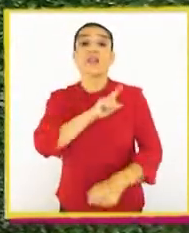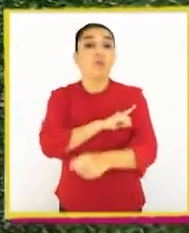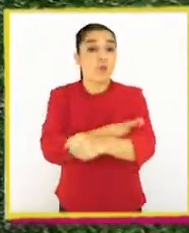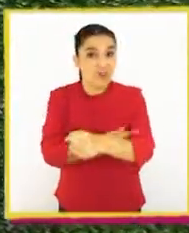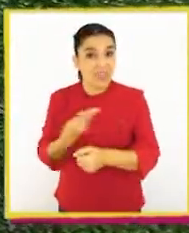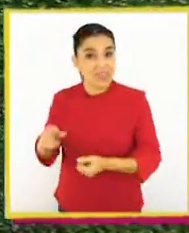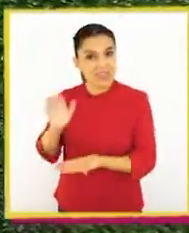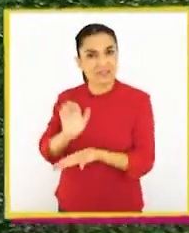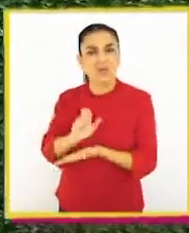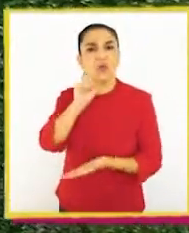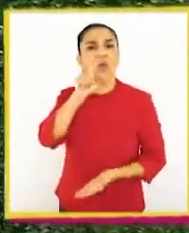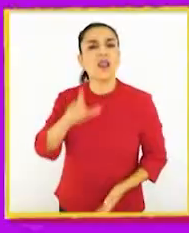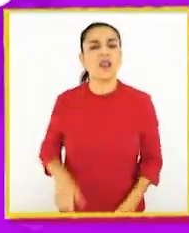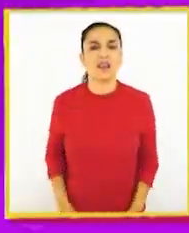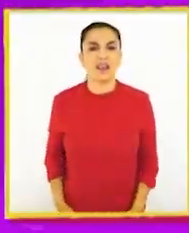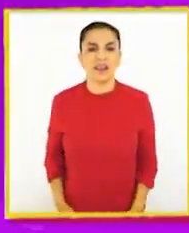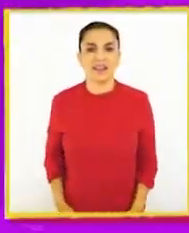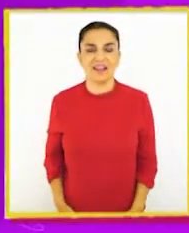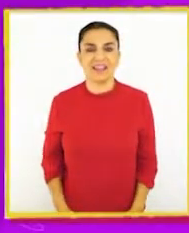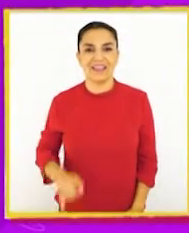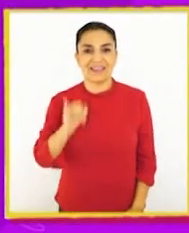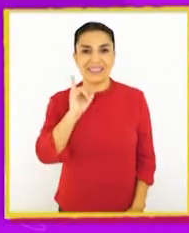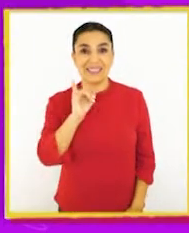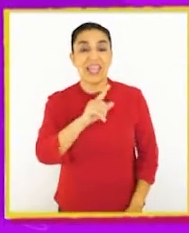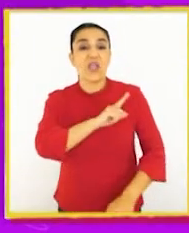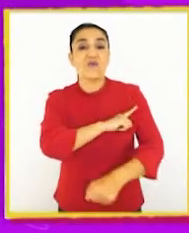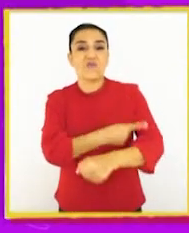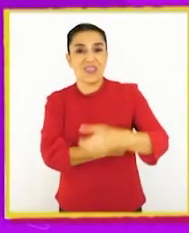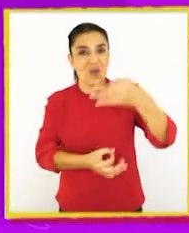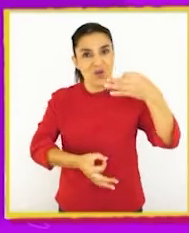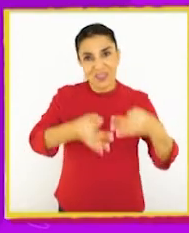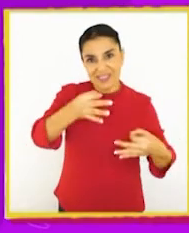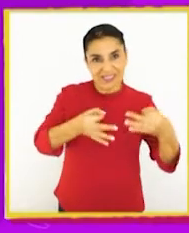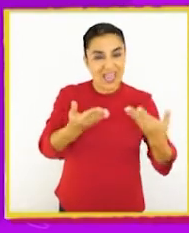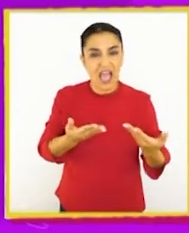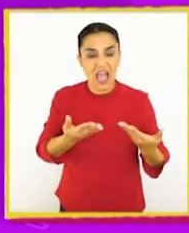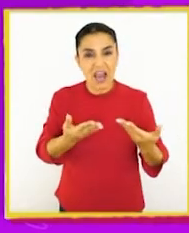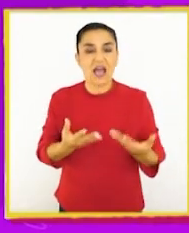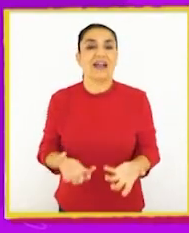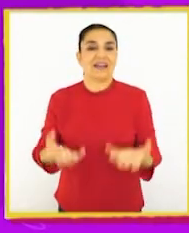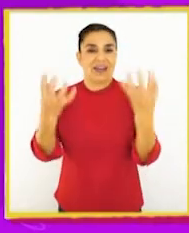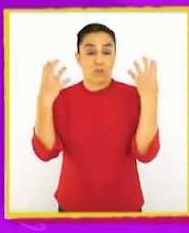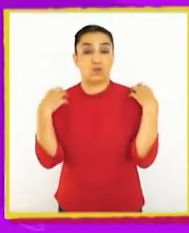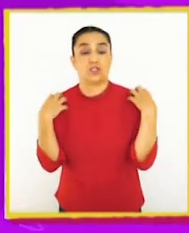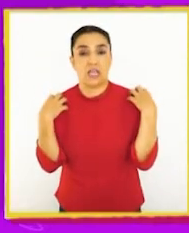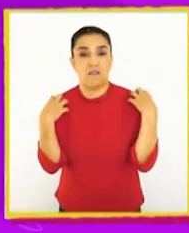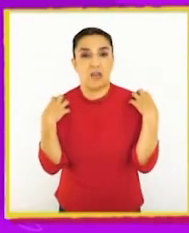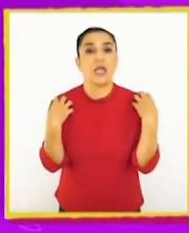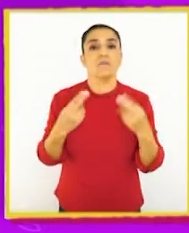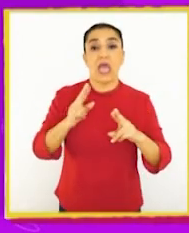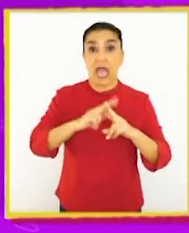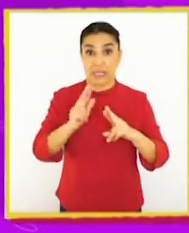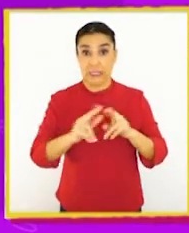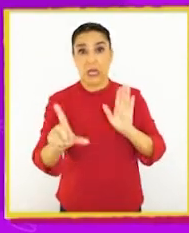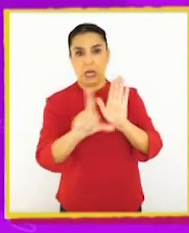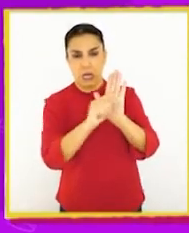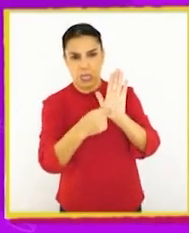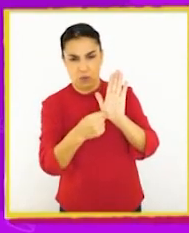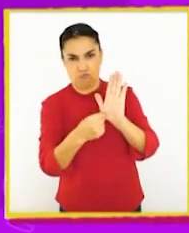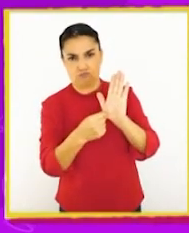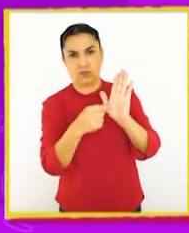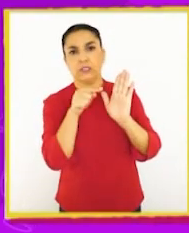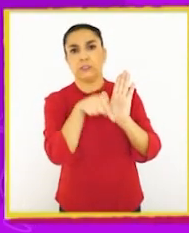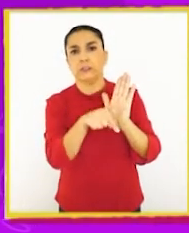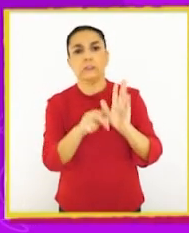poderes del Estado era... Eso, el Poder Judicial, que son los que se encargan de aplicar las leyes y dictar sentencias